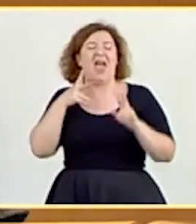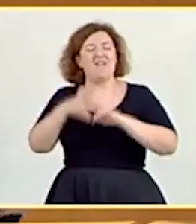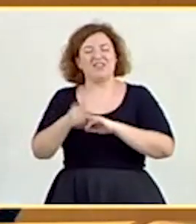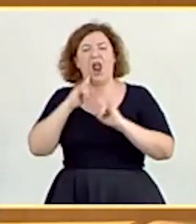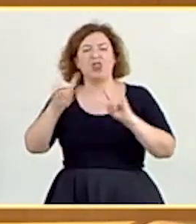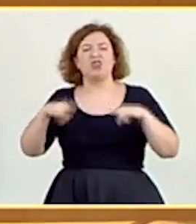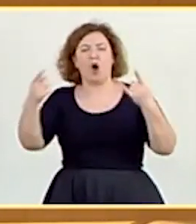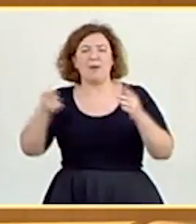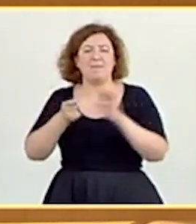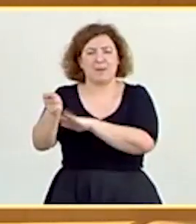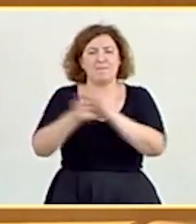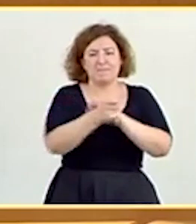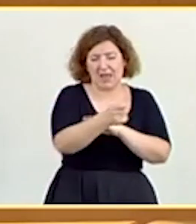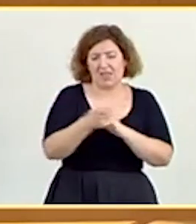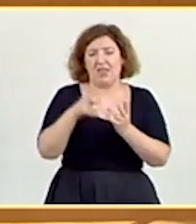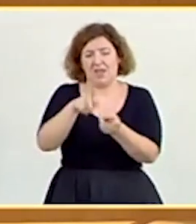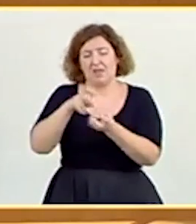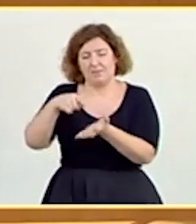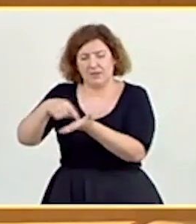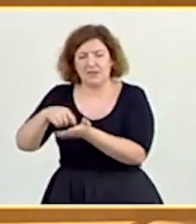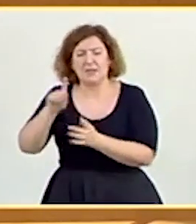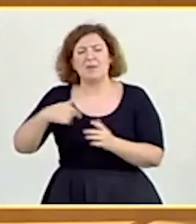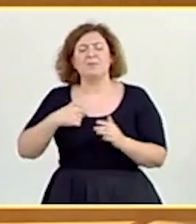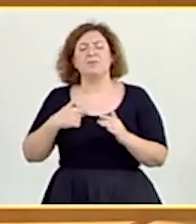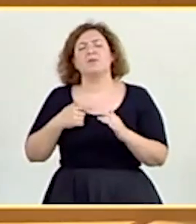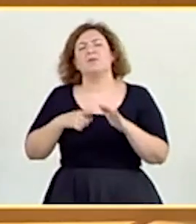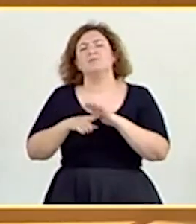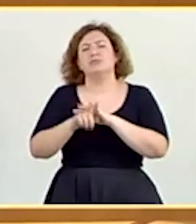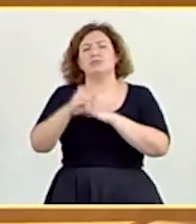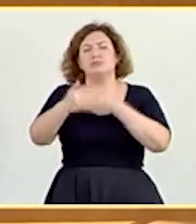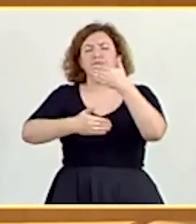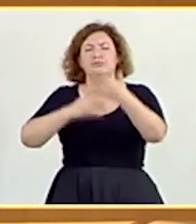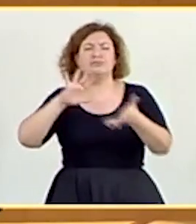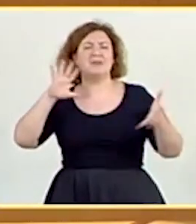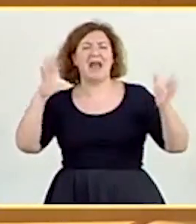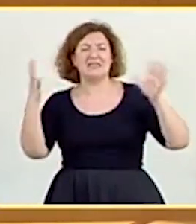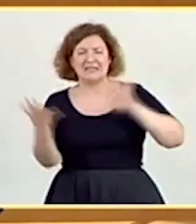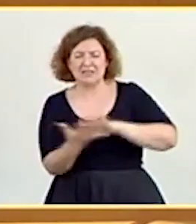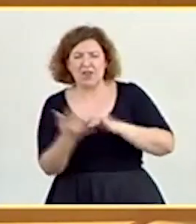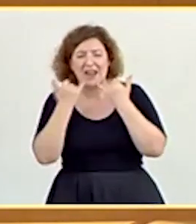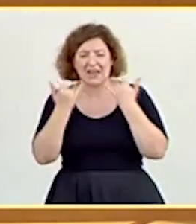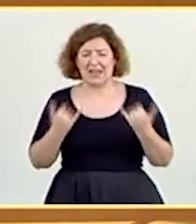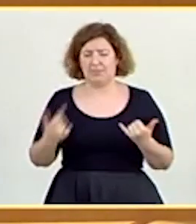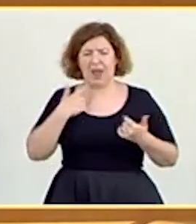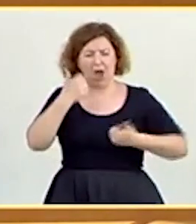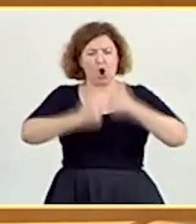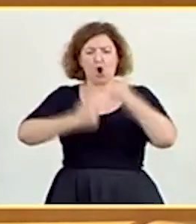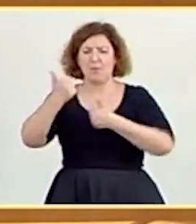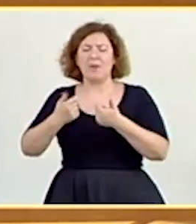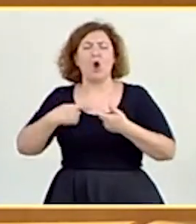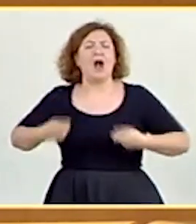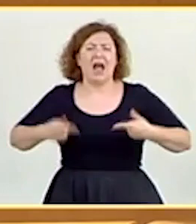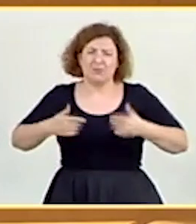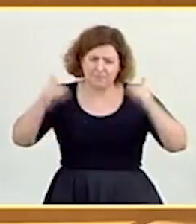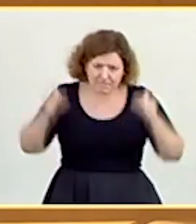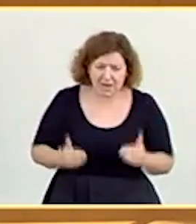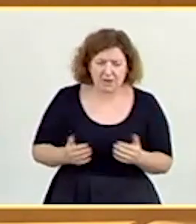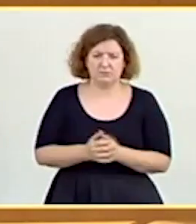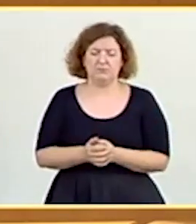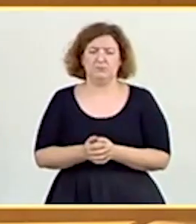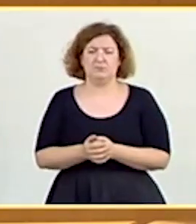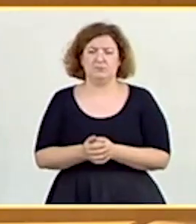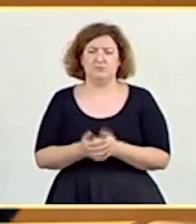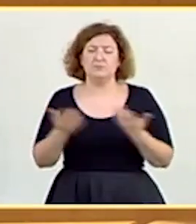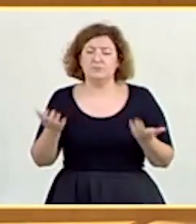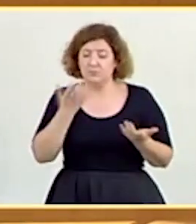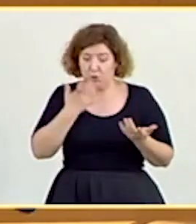Avanzar también en una transición energética que garantice una energía competitiva sin incremento de los costes. Este es el plan que nosotros